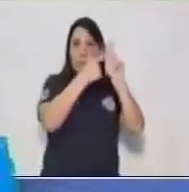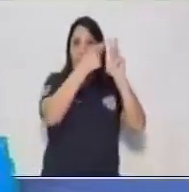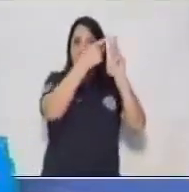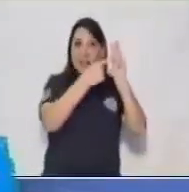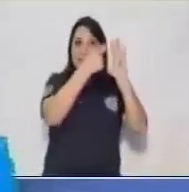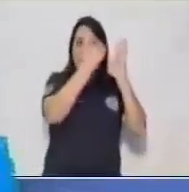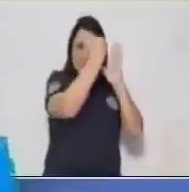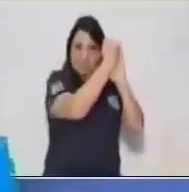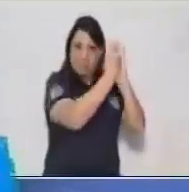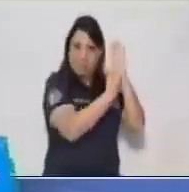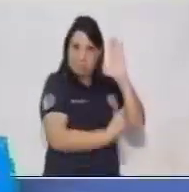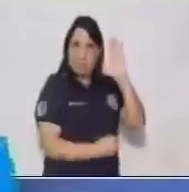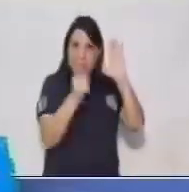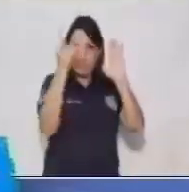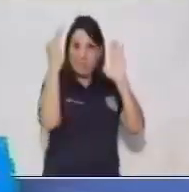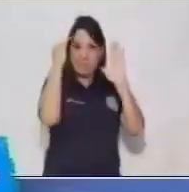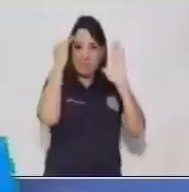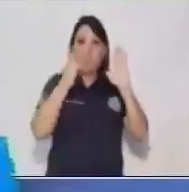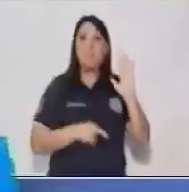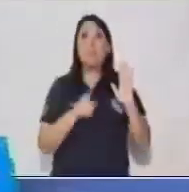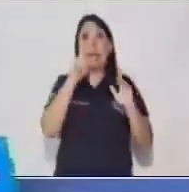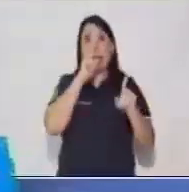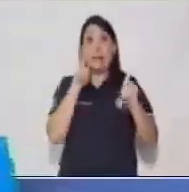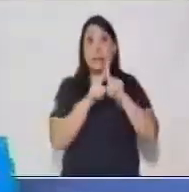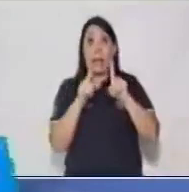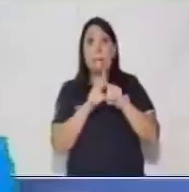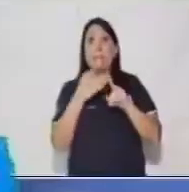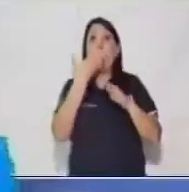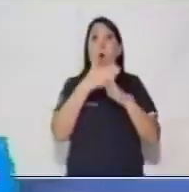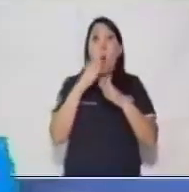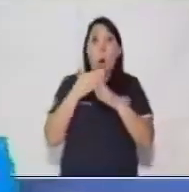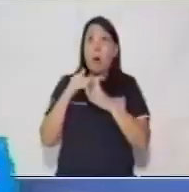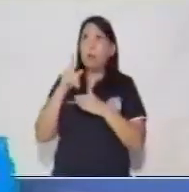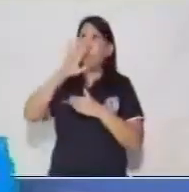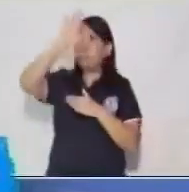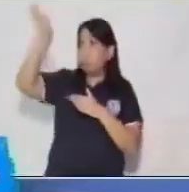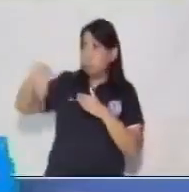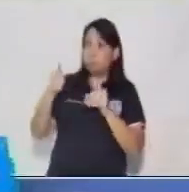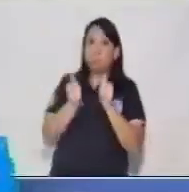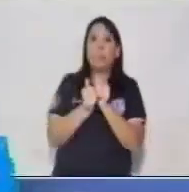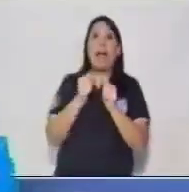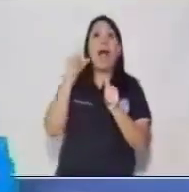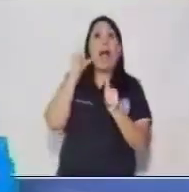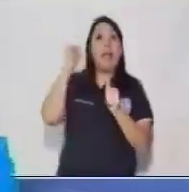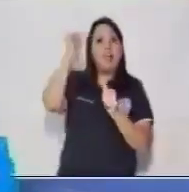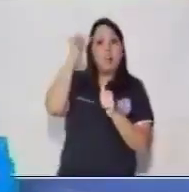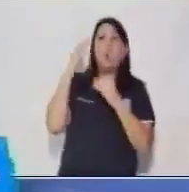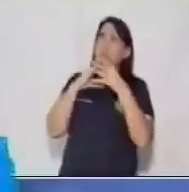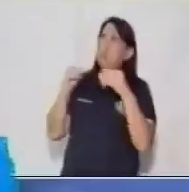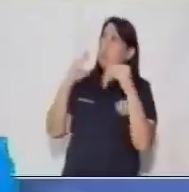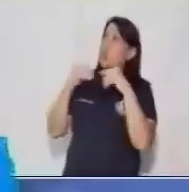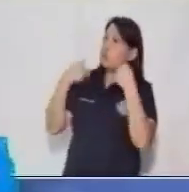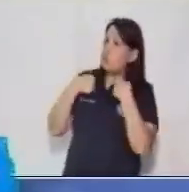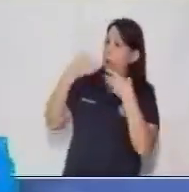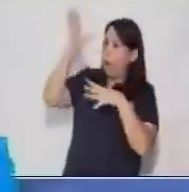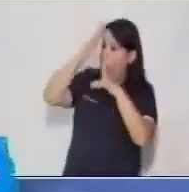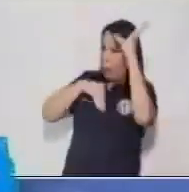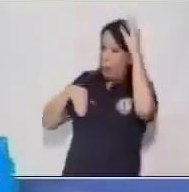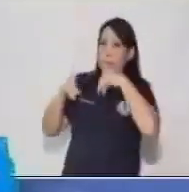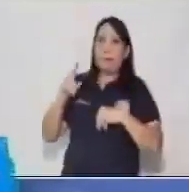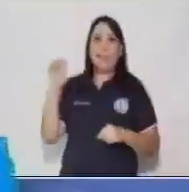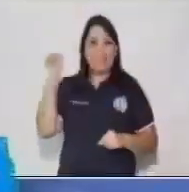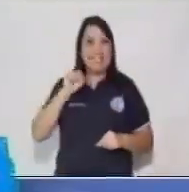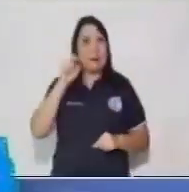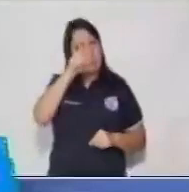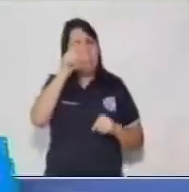y recuerda compartir esta información aprendida el día de hoy con las demás